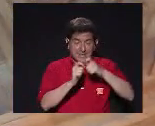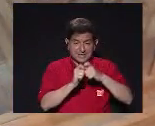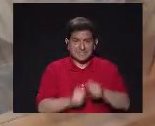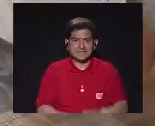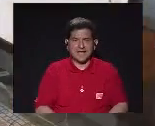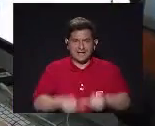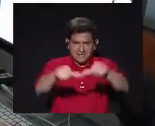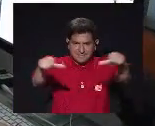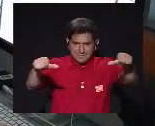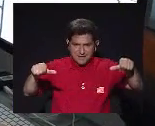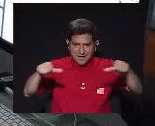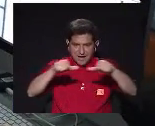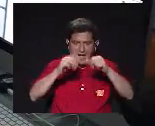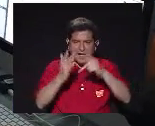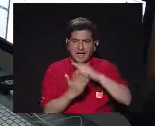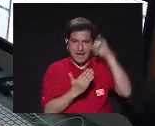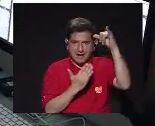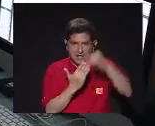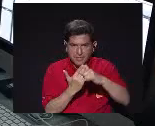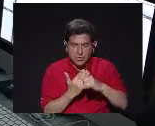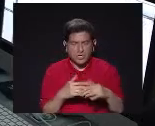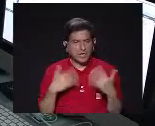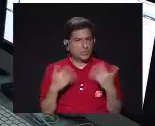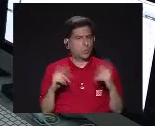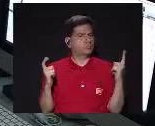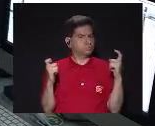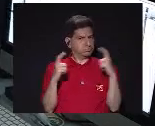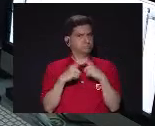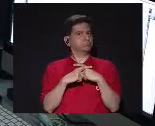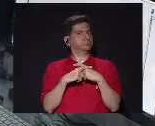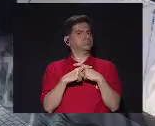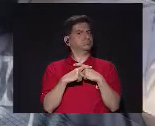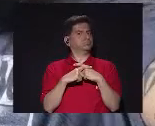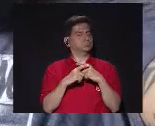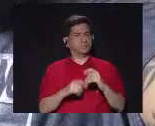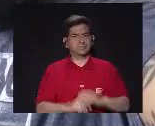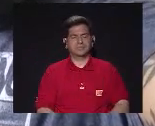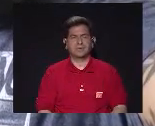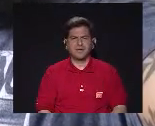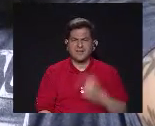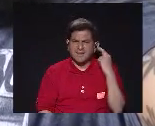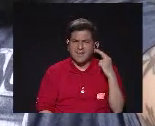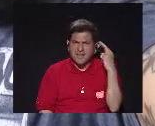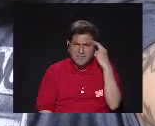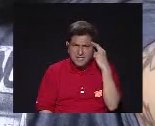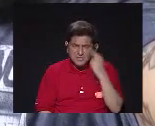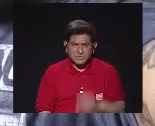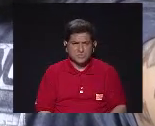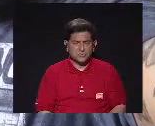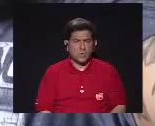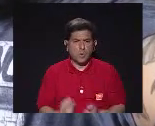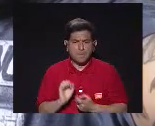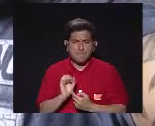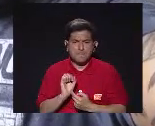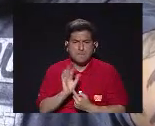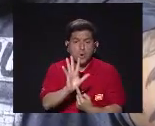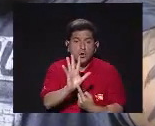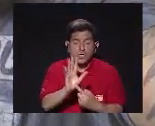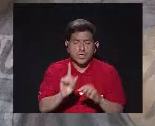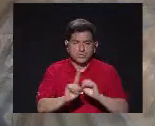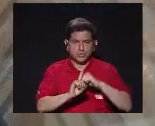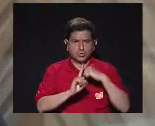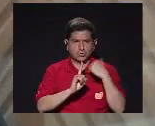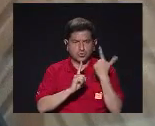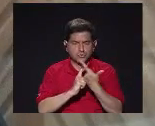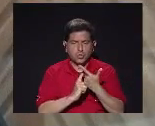De este proyecto Es bastante complejo Ya que Sus proyecciones A